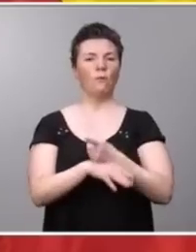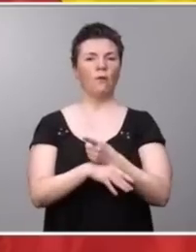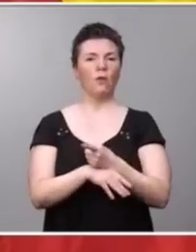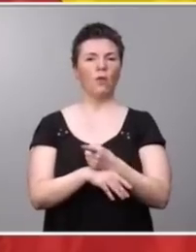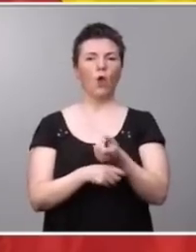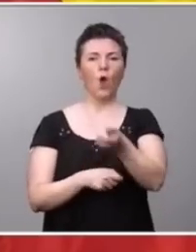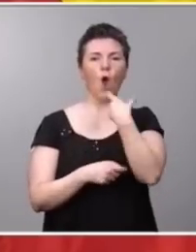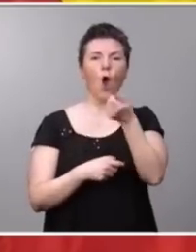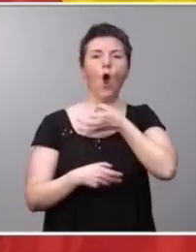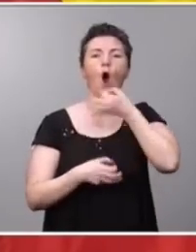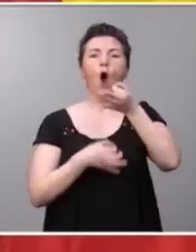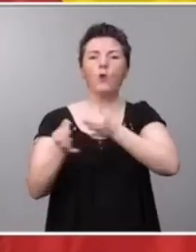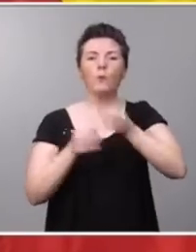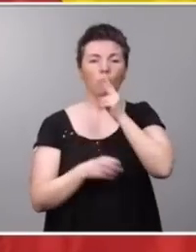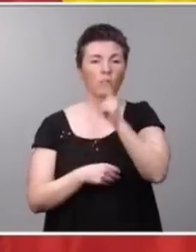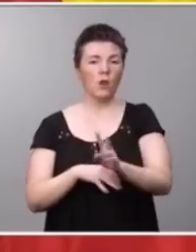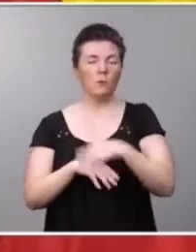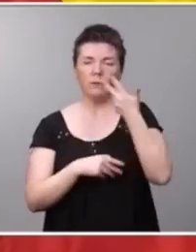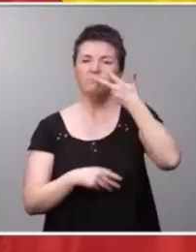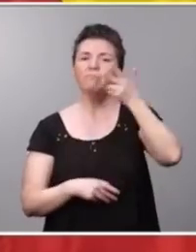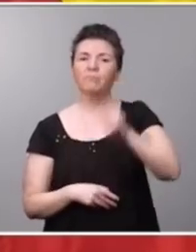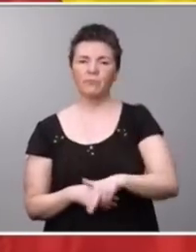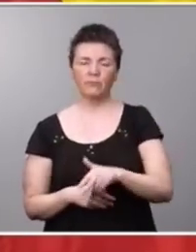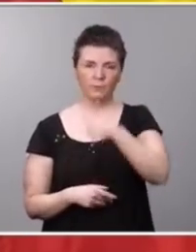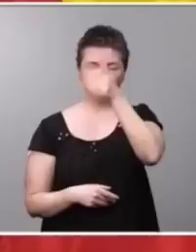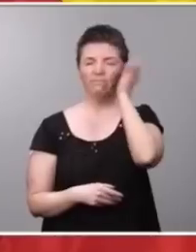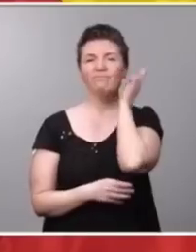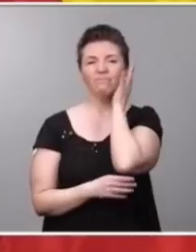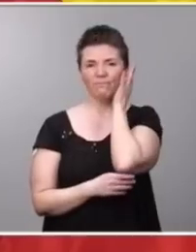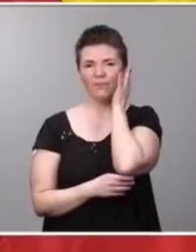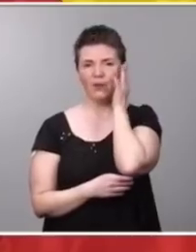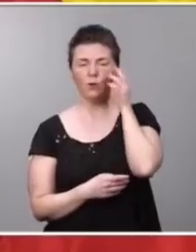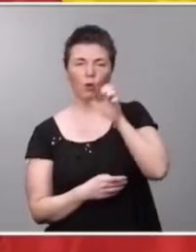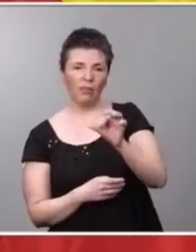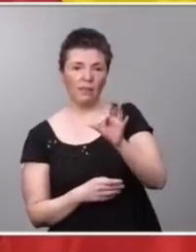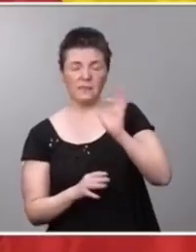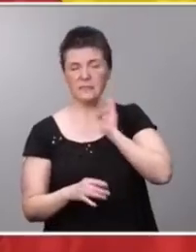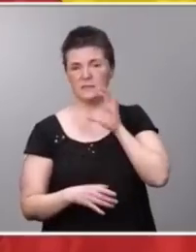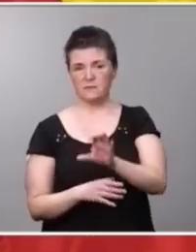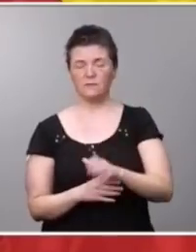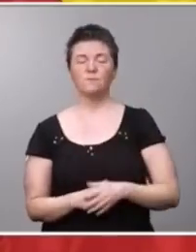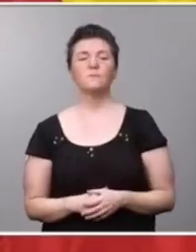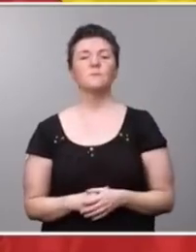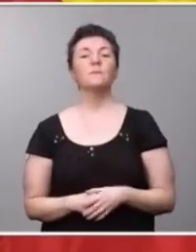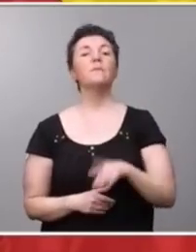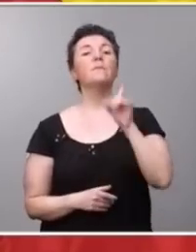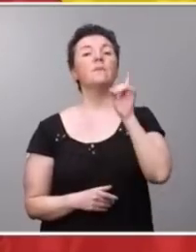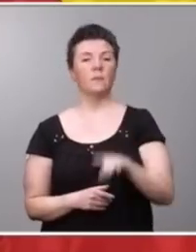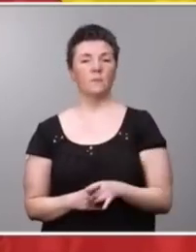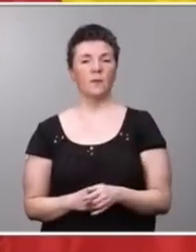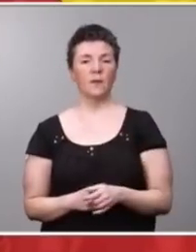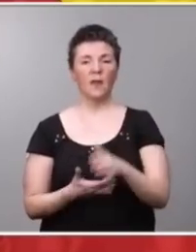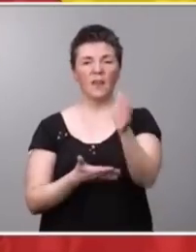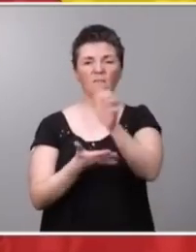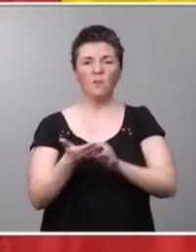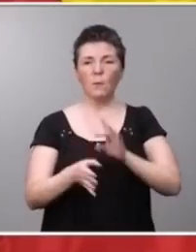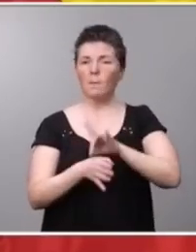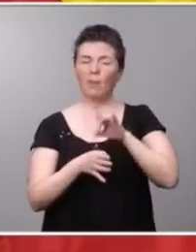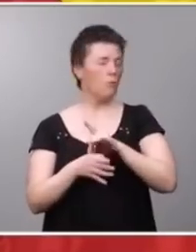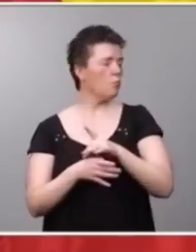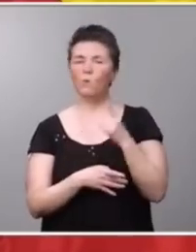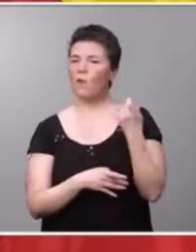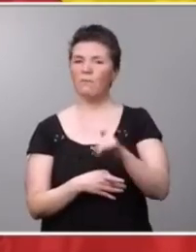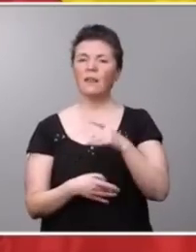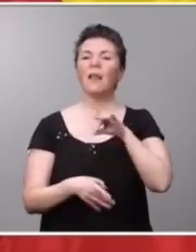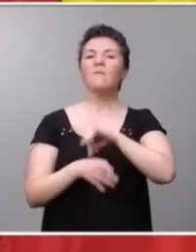durante dos años para ser reconocidas por parte del Estado y también sin ningún informe médico que tenga que decir que